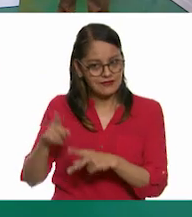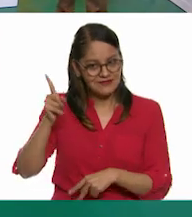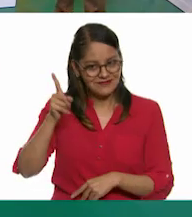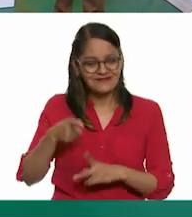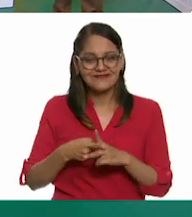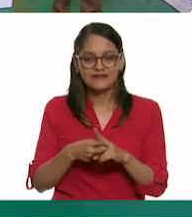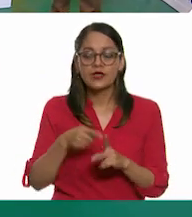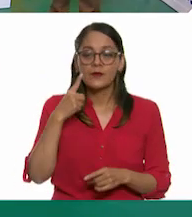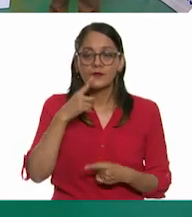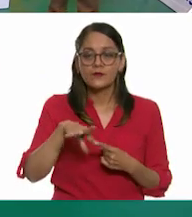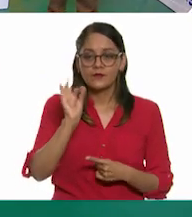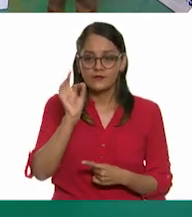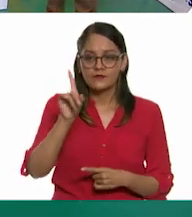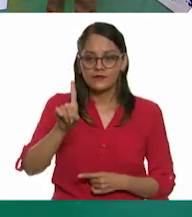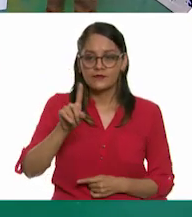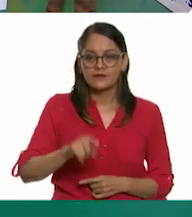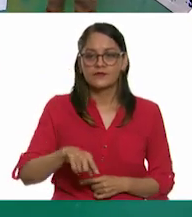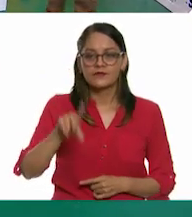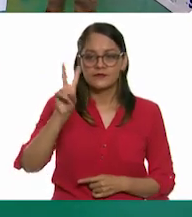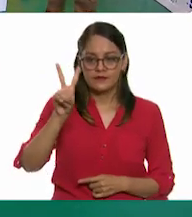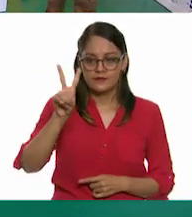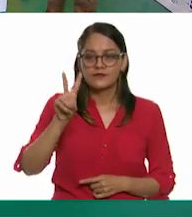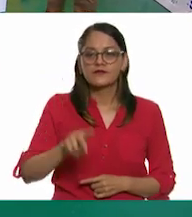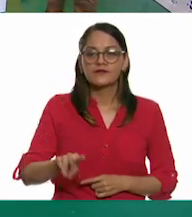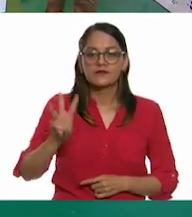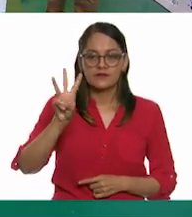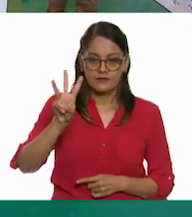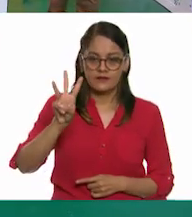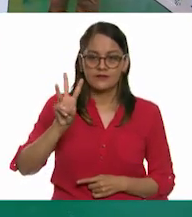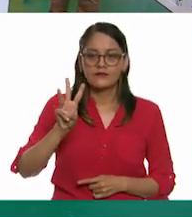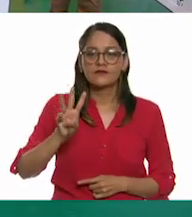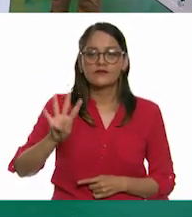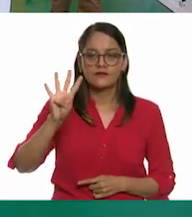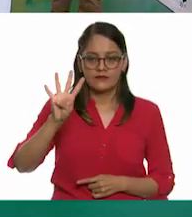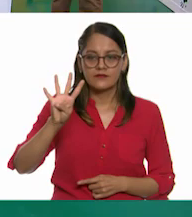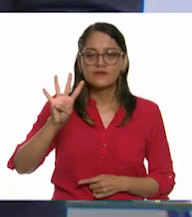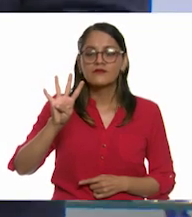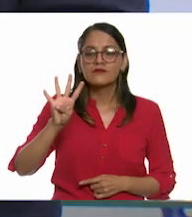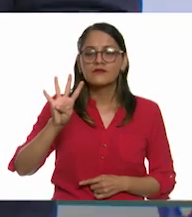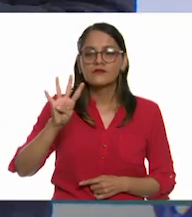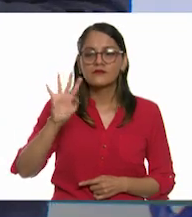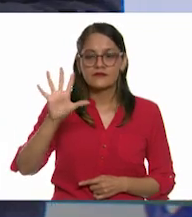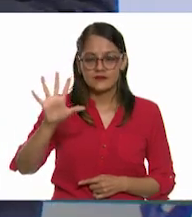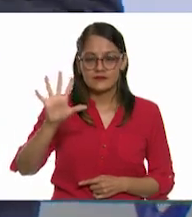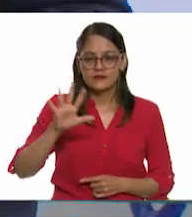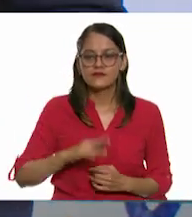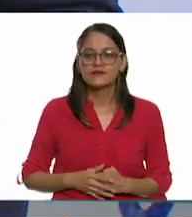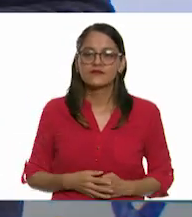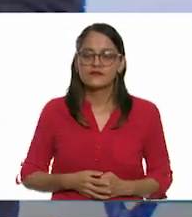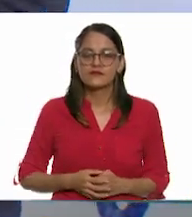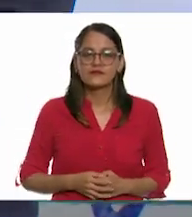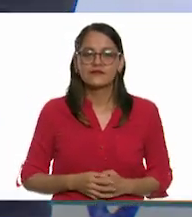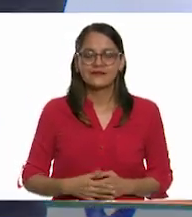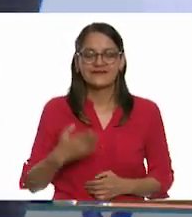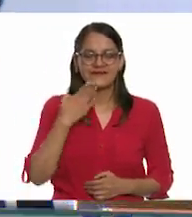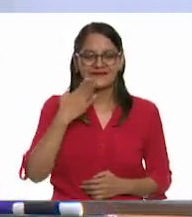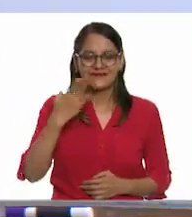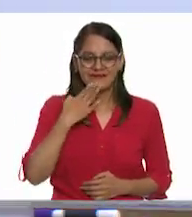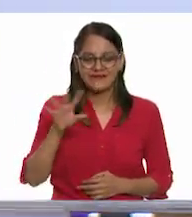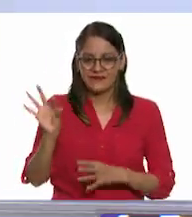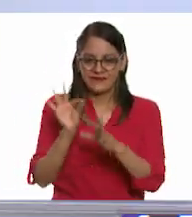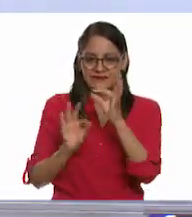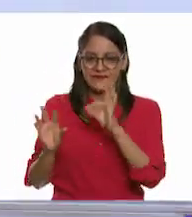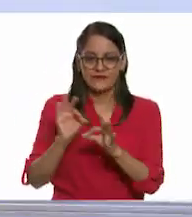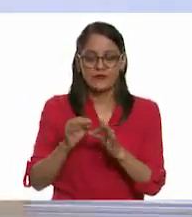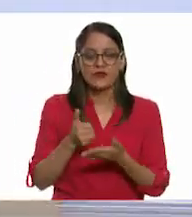vamos a ver. Uno, dos, tres, cuatro y cinco. Ah, muy bien. Estos palitos